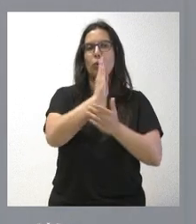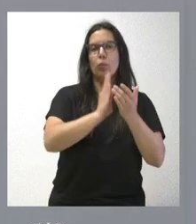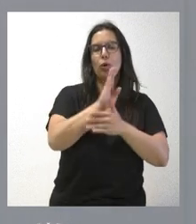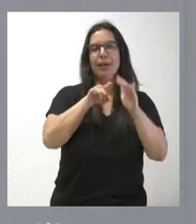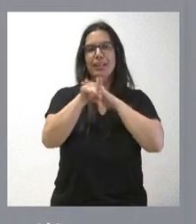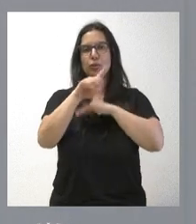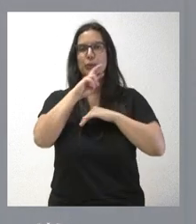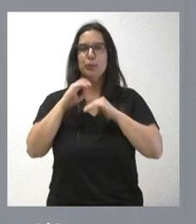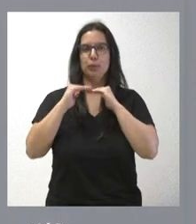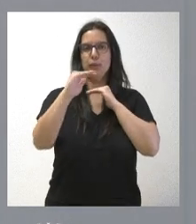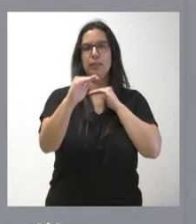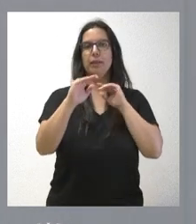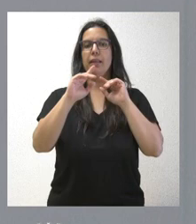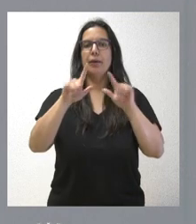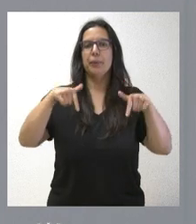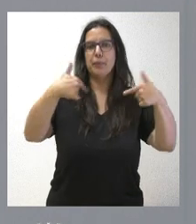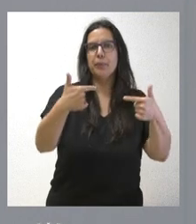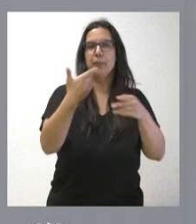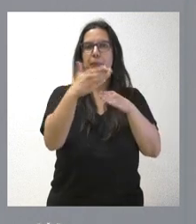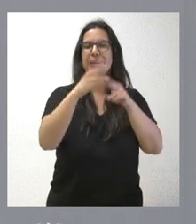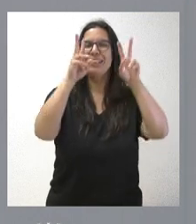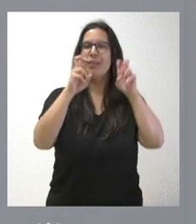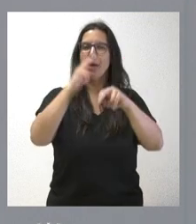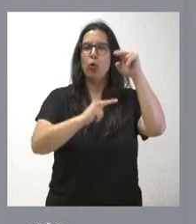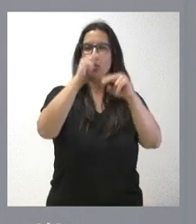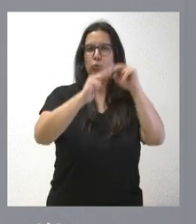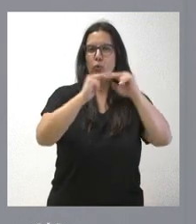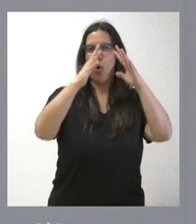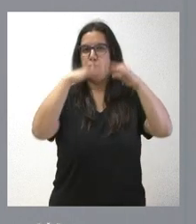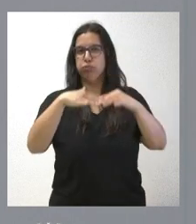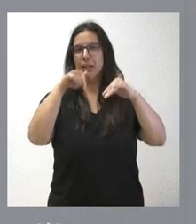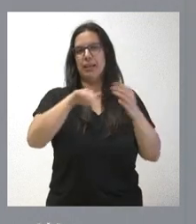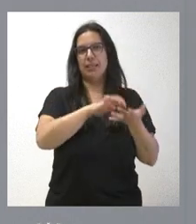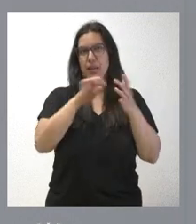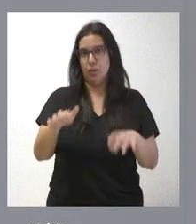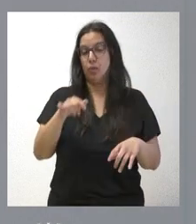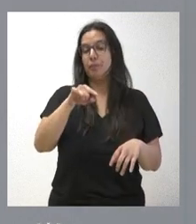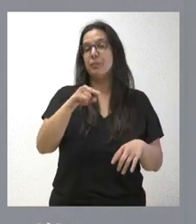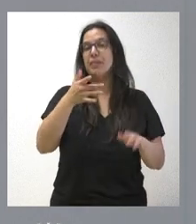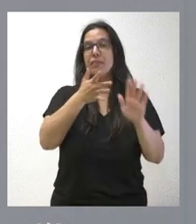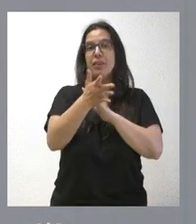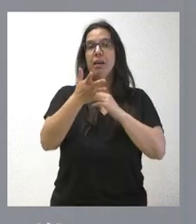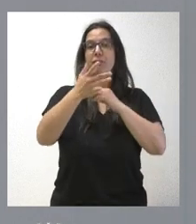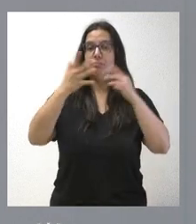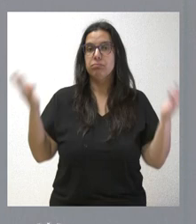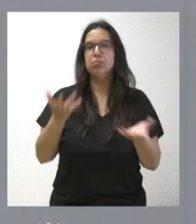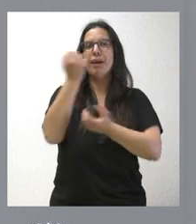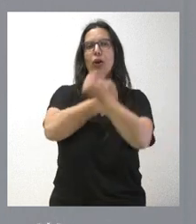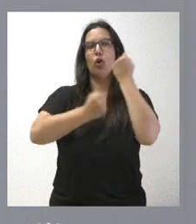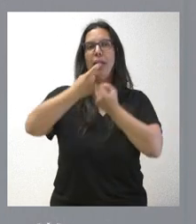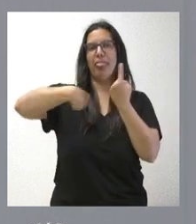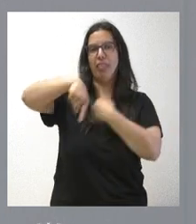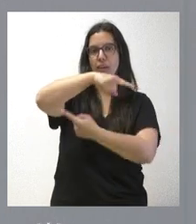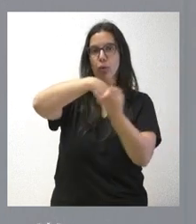sostenible de residuos de construcción y demolición en Castilla León. Se trata de impulsar la economía circular, crear una nueva